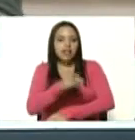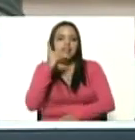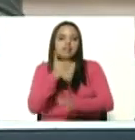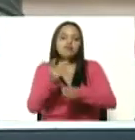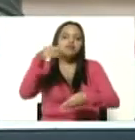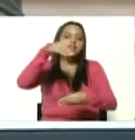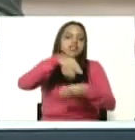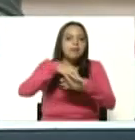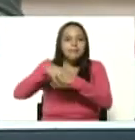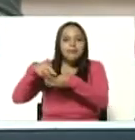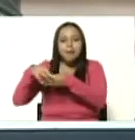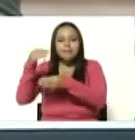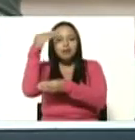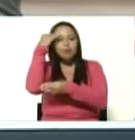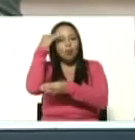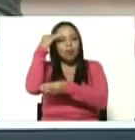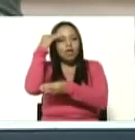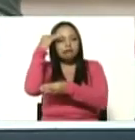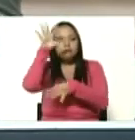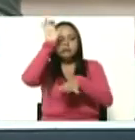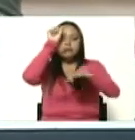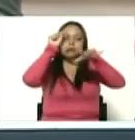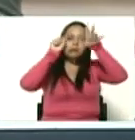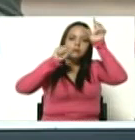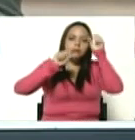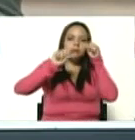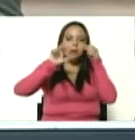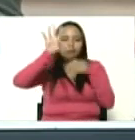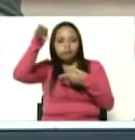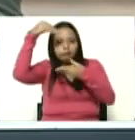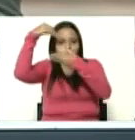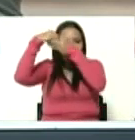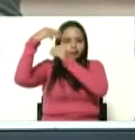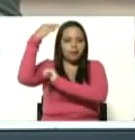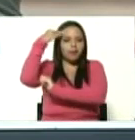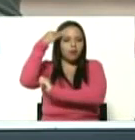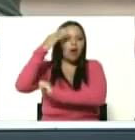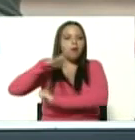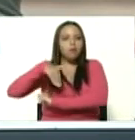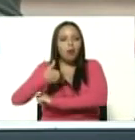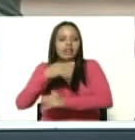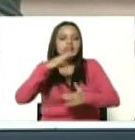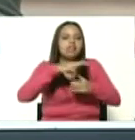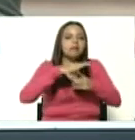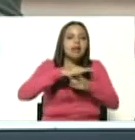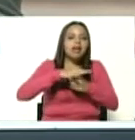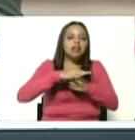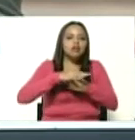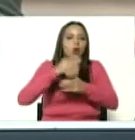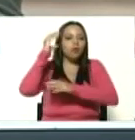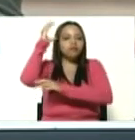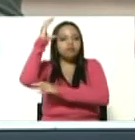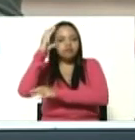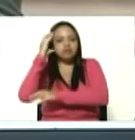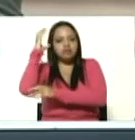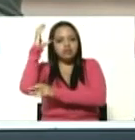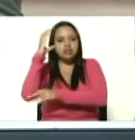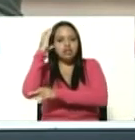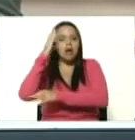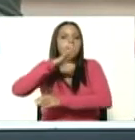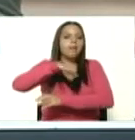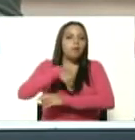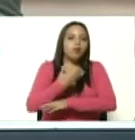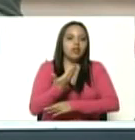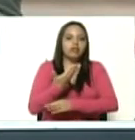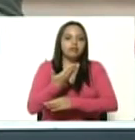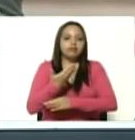memoria, sembrar memoria, para poder sembrar conciencia y para poder